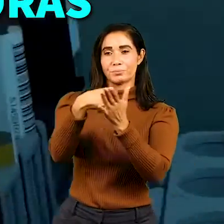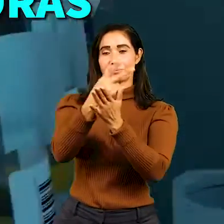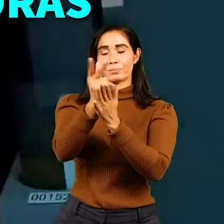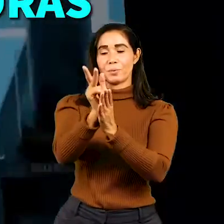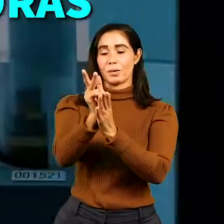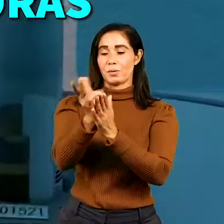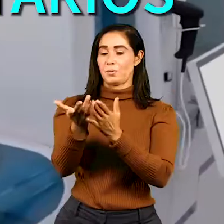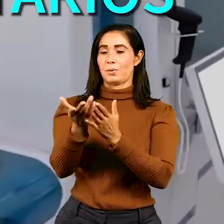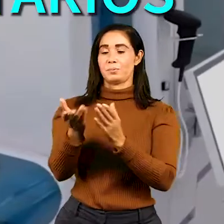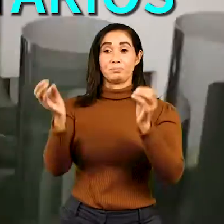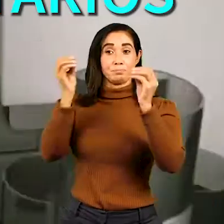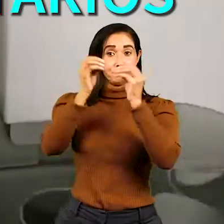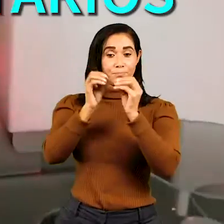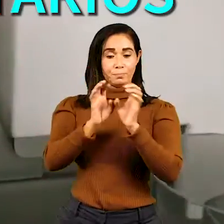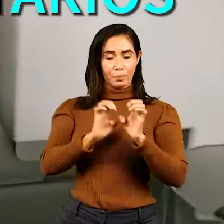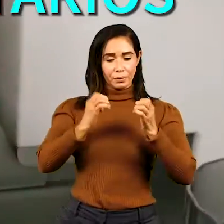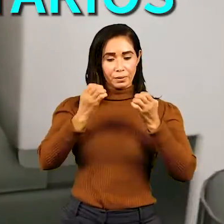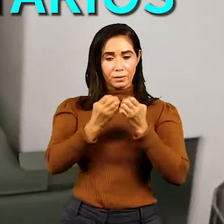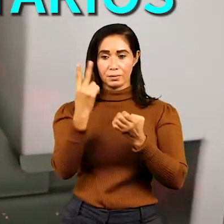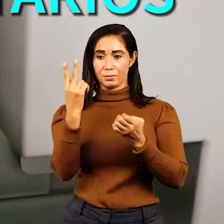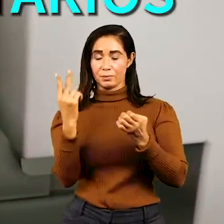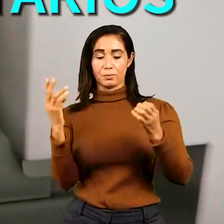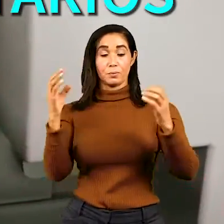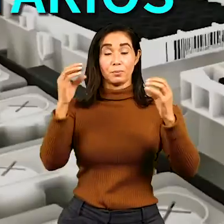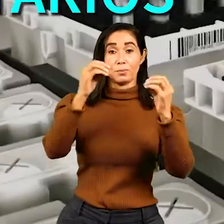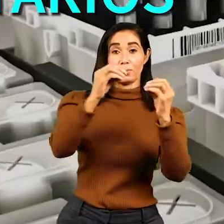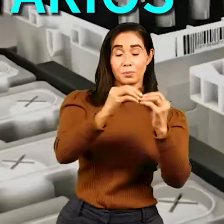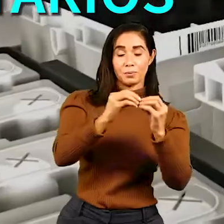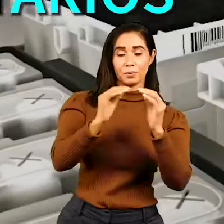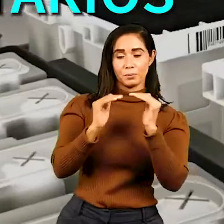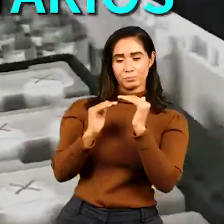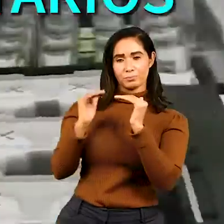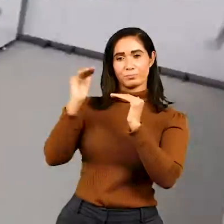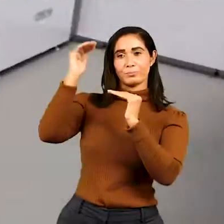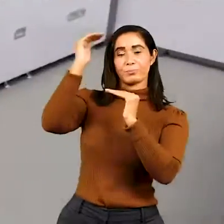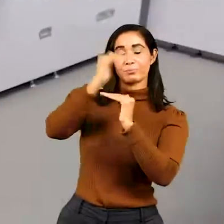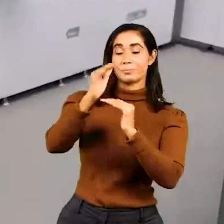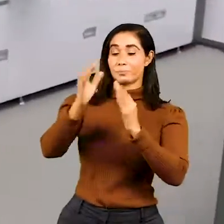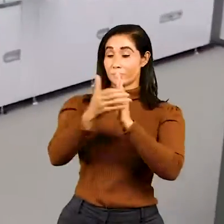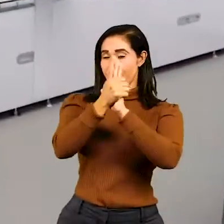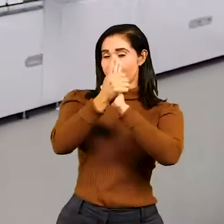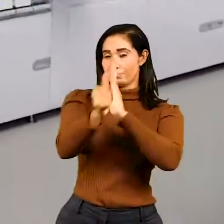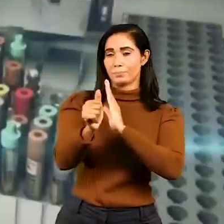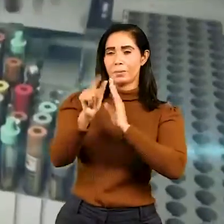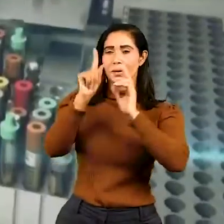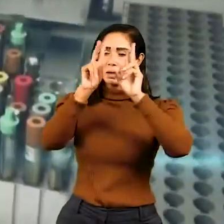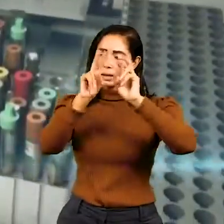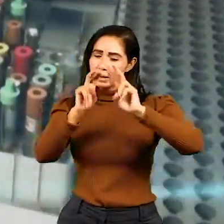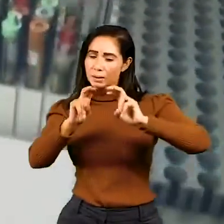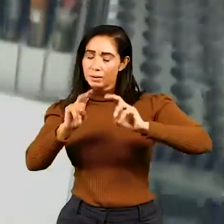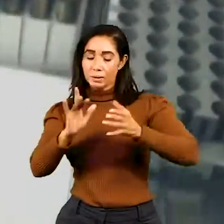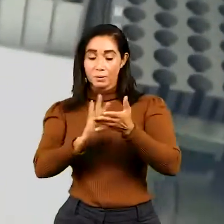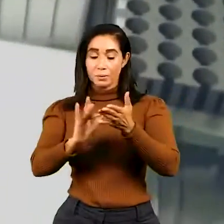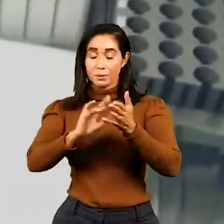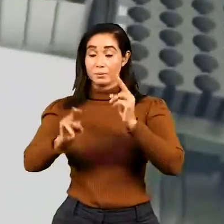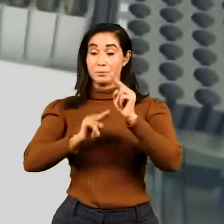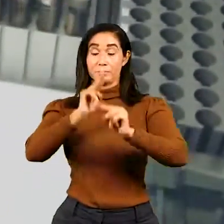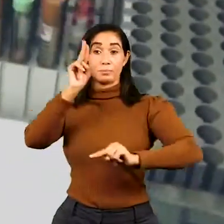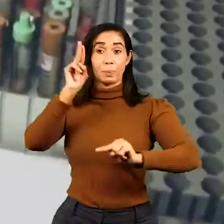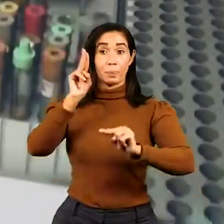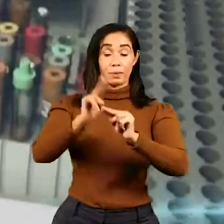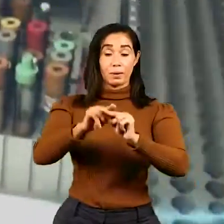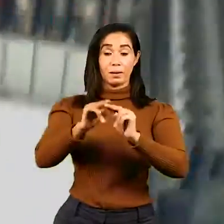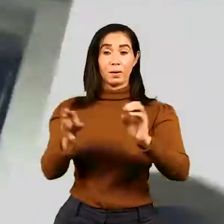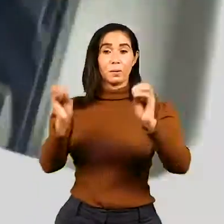tres horas. Este equipo, junto a otros dos complementarios, ha aumentado la capacidad diagnóstica del